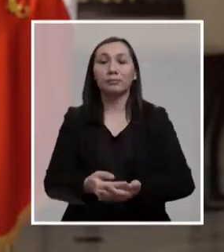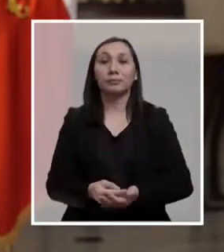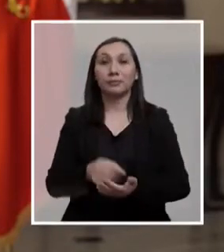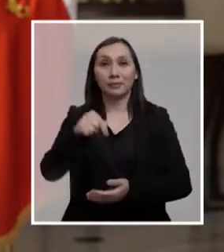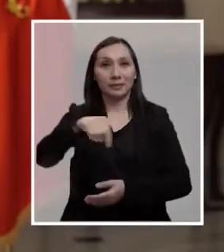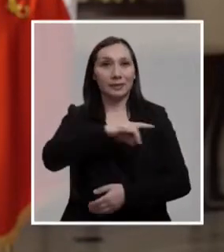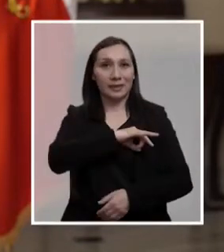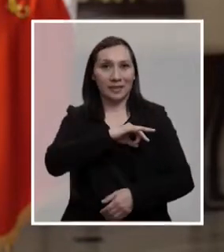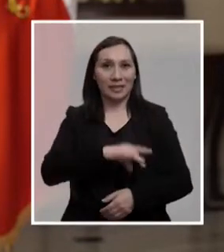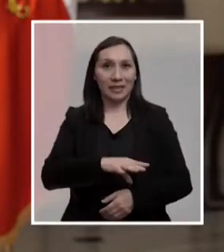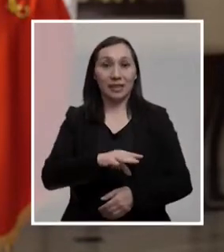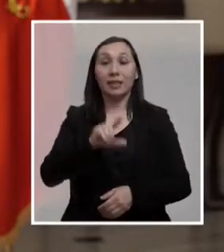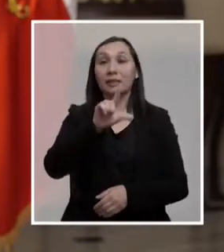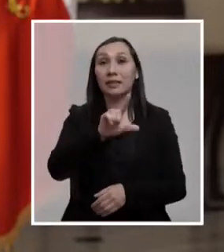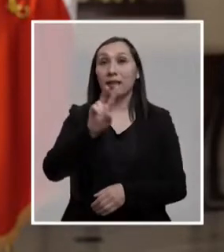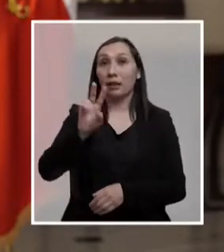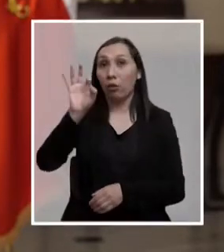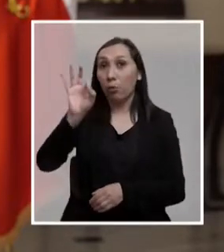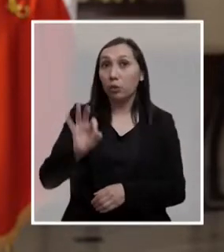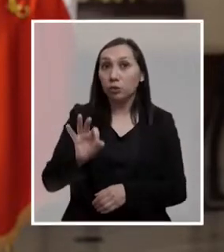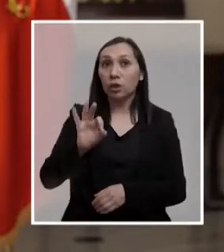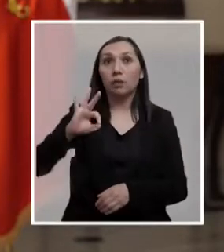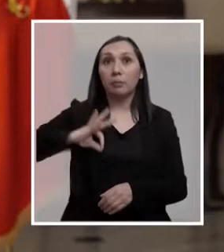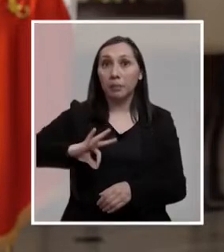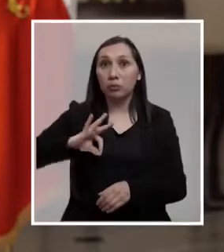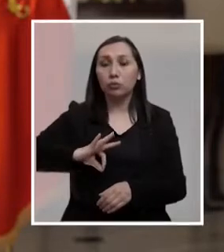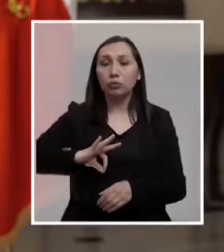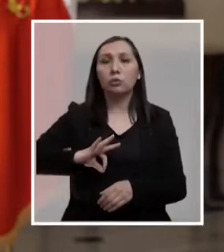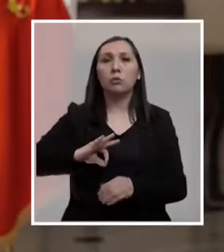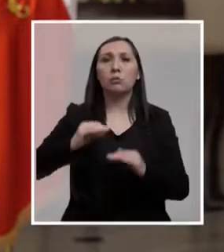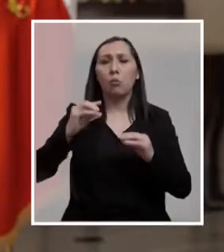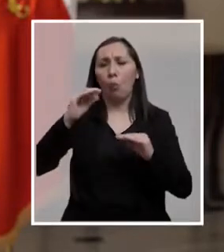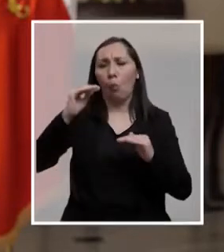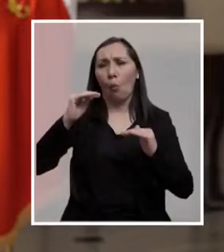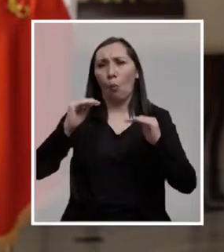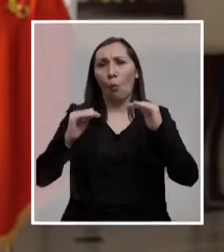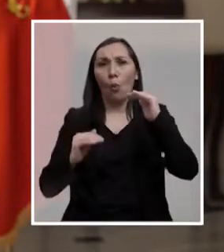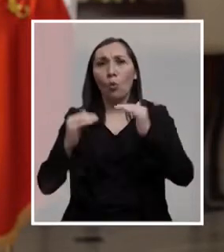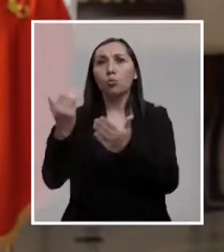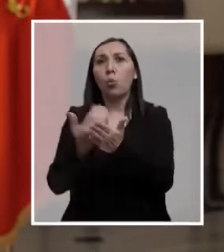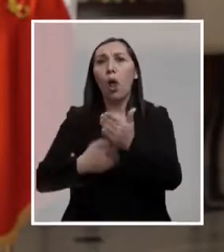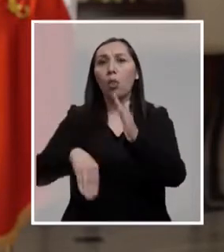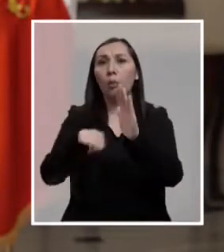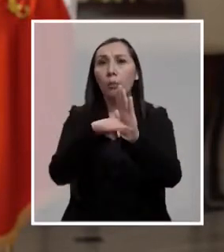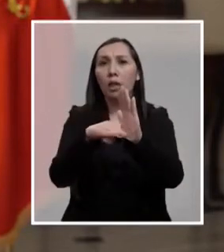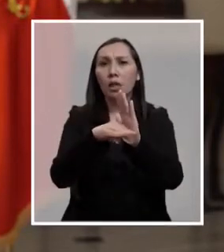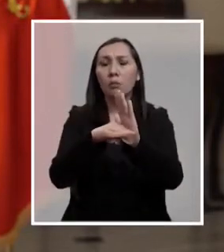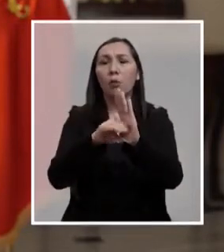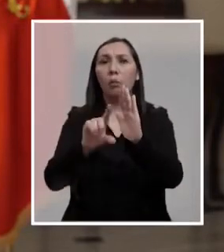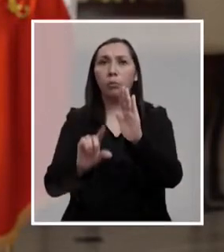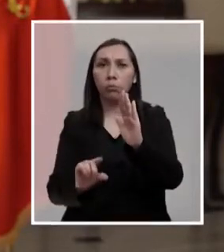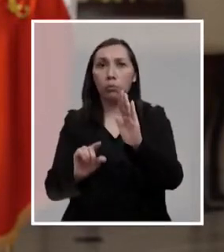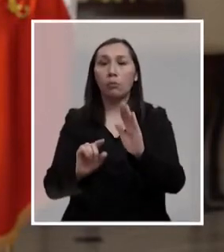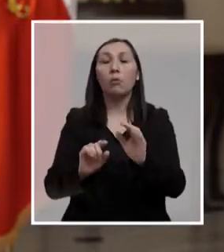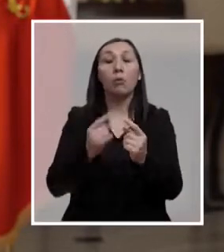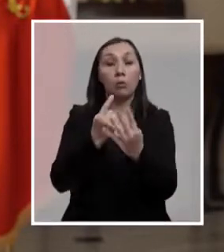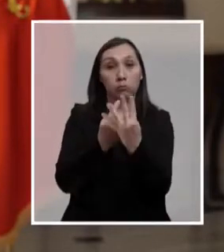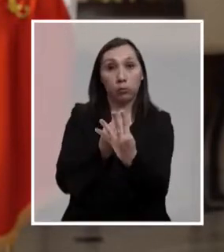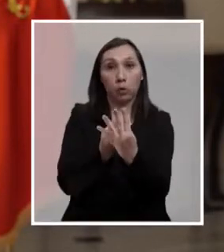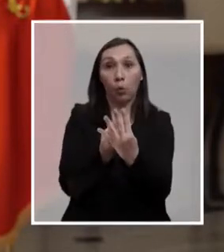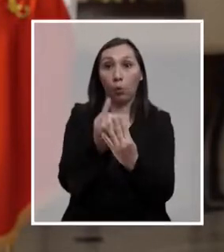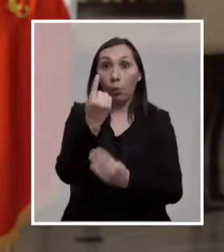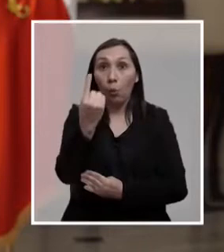En Chile, el 72% de las pensiones son inferiores al salario mínimo y uno de cada cuatro